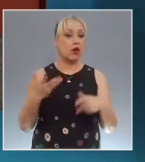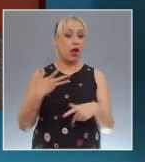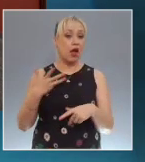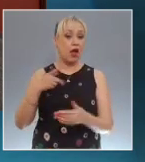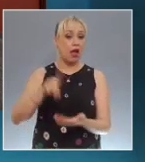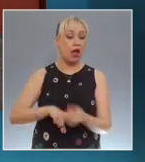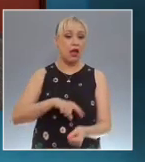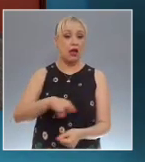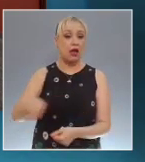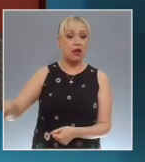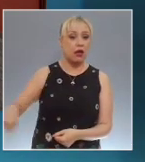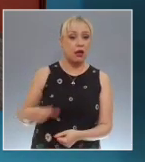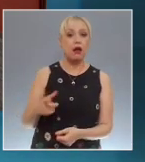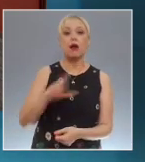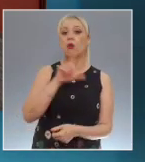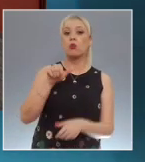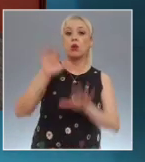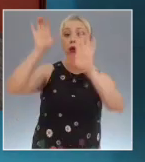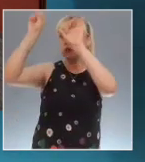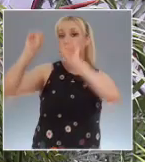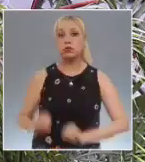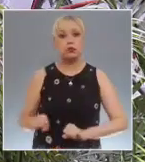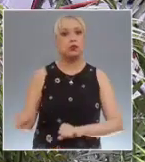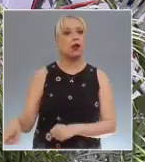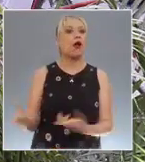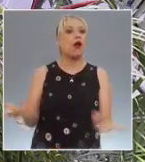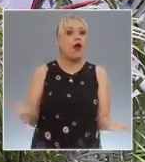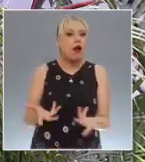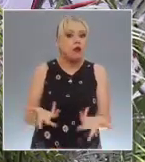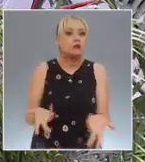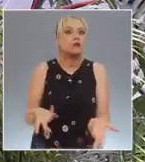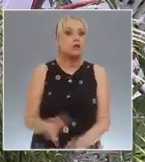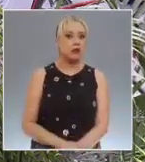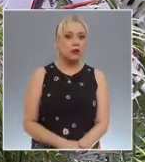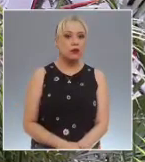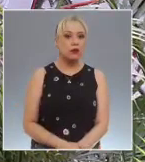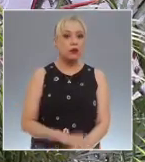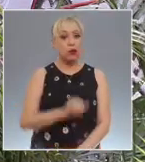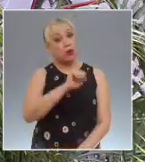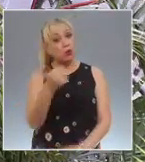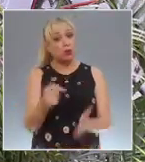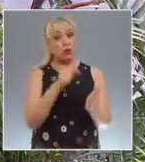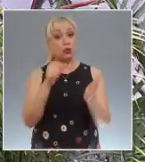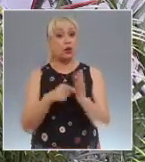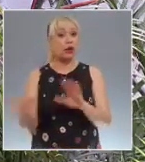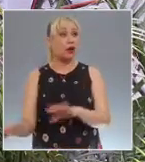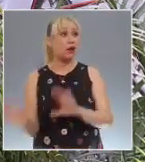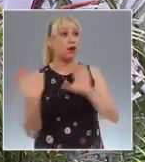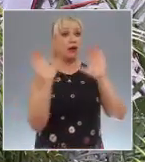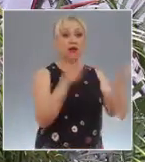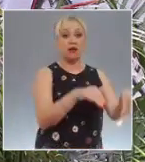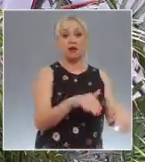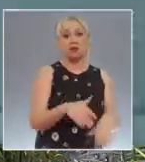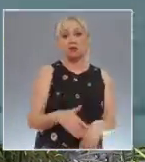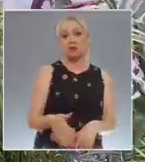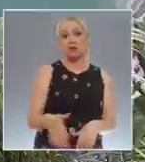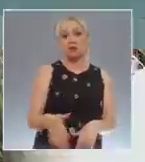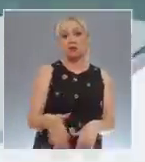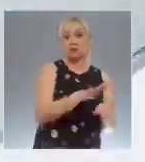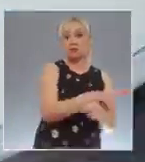de conveniencia lo podría generar. Para el canal del Poder Judicial de la Federación, Rosy García.